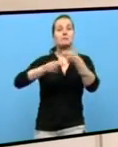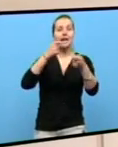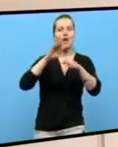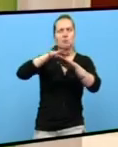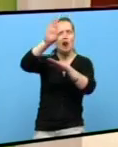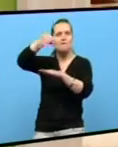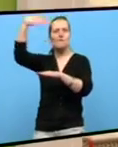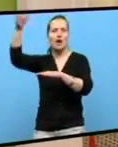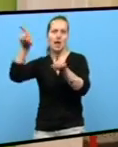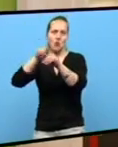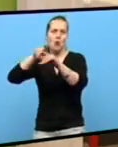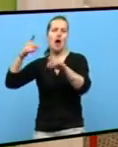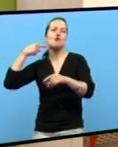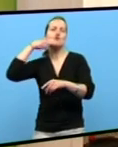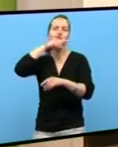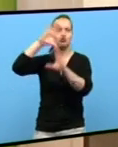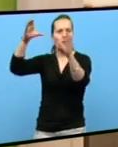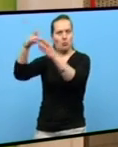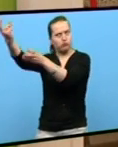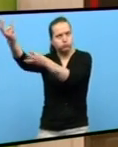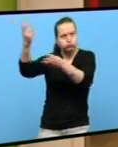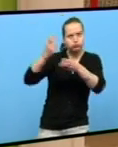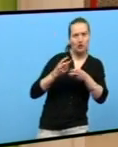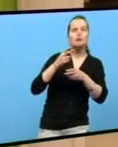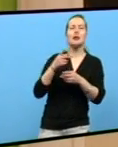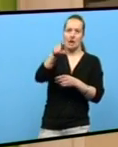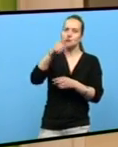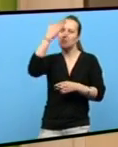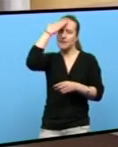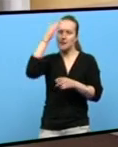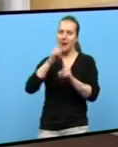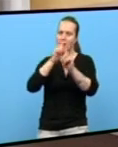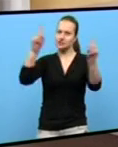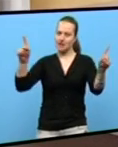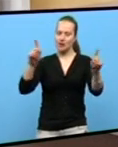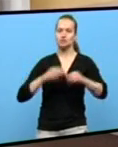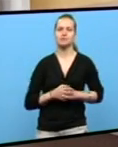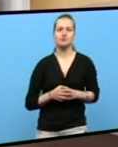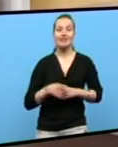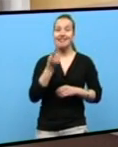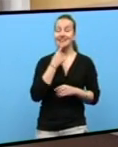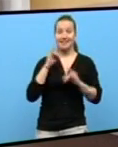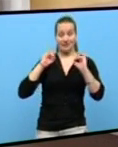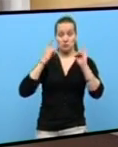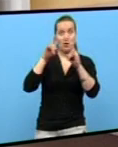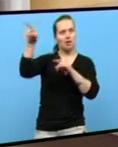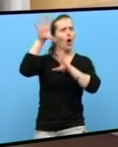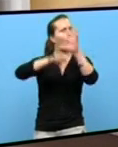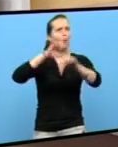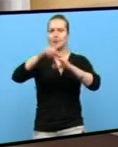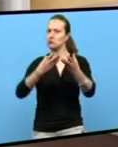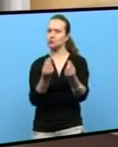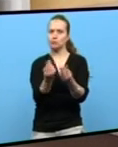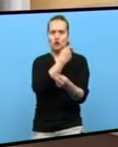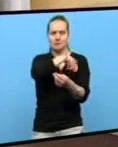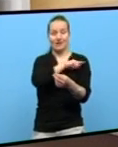grupos de compra rusos é o reclamo principal da cita deste ano Están comprando moito moble español, é un mercado moi emergente e esperemos que con iso